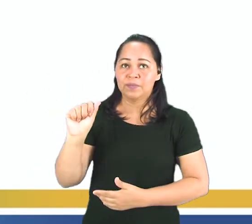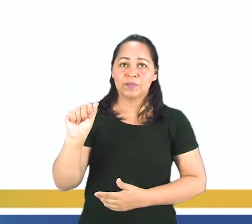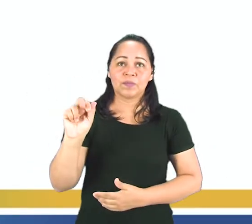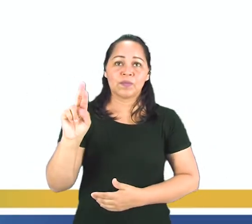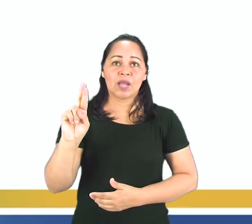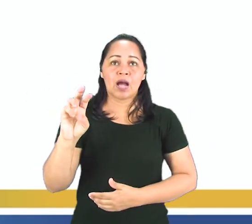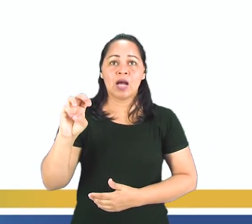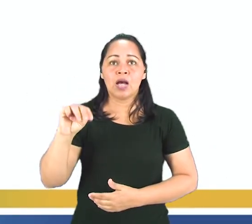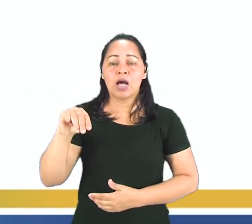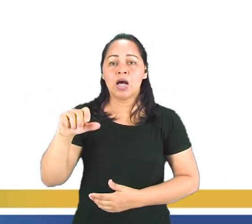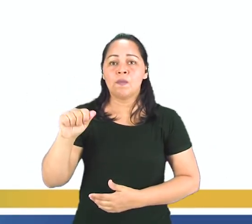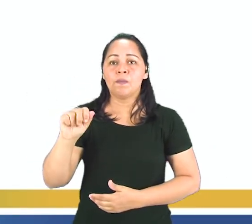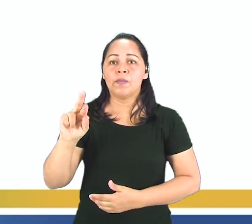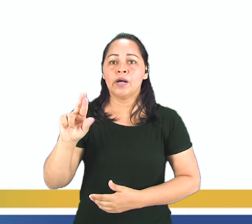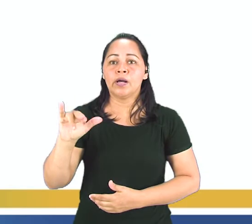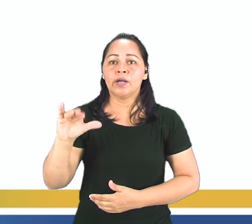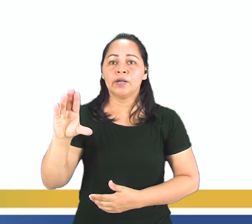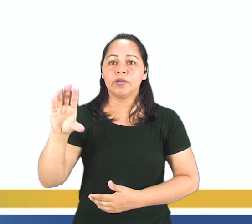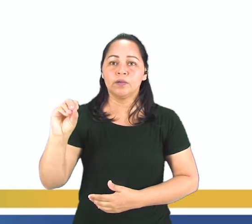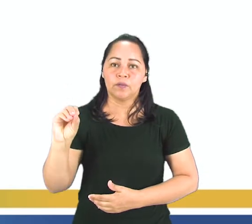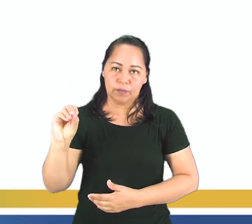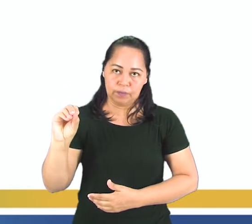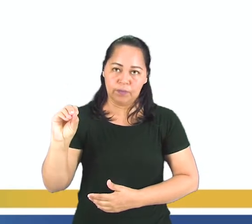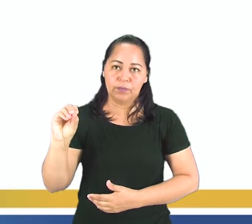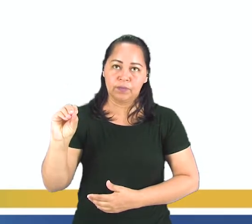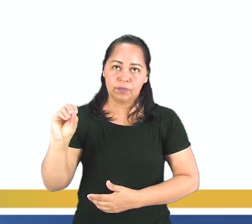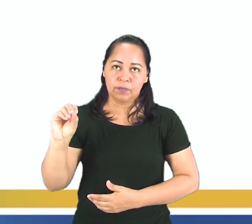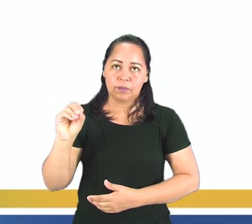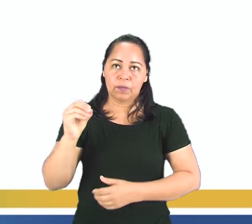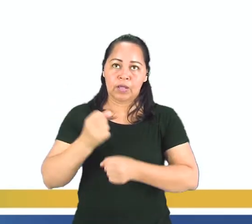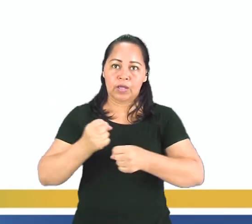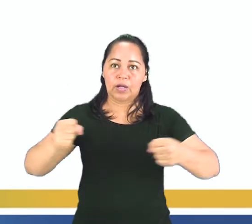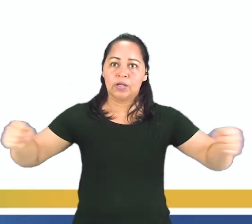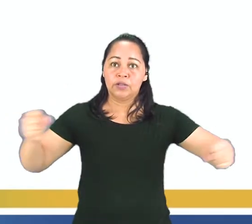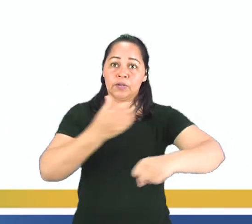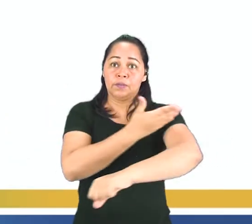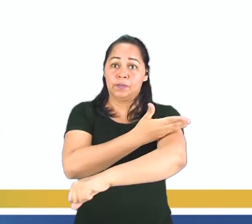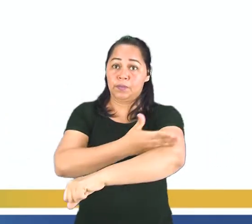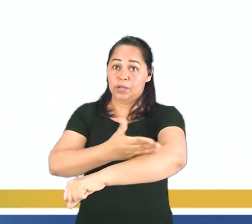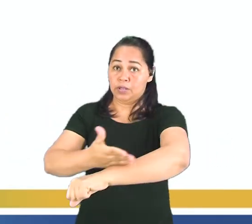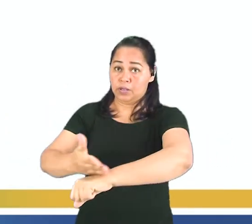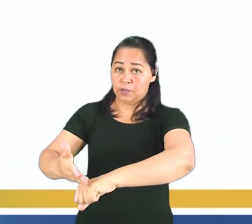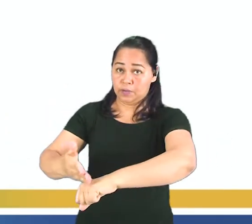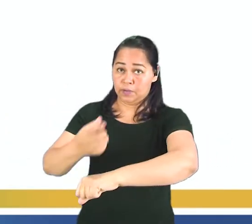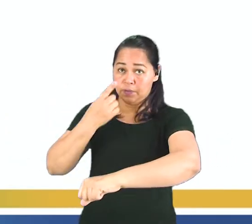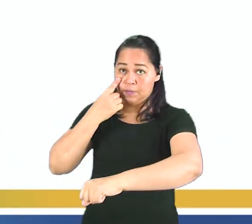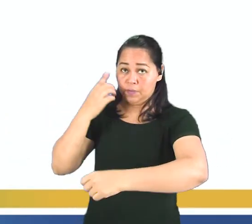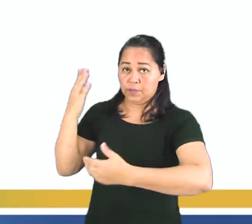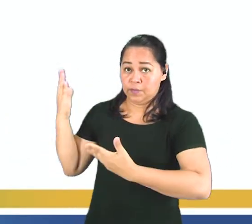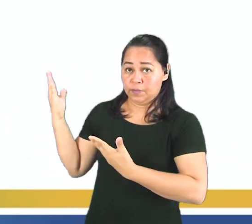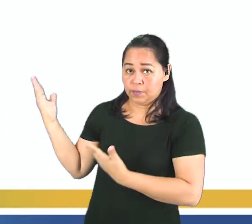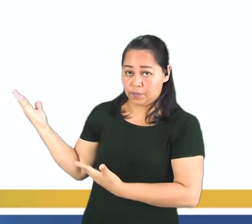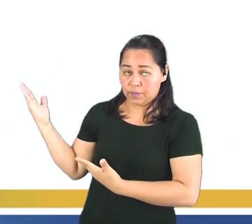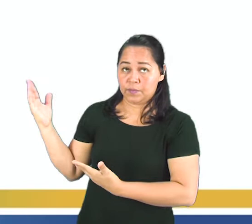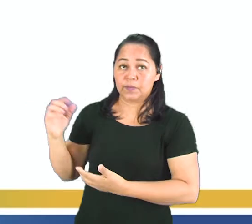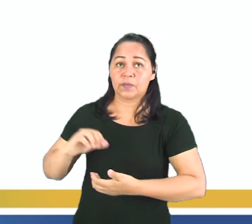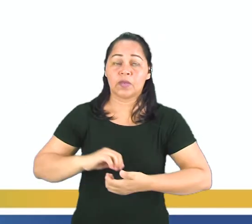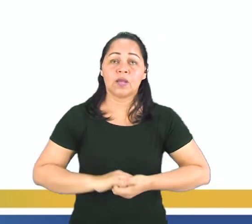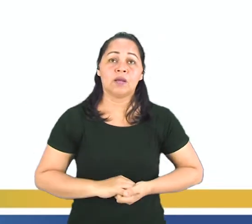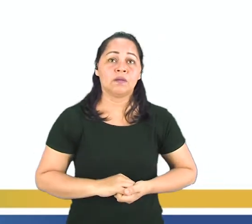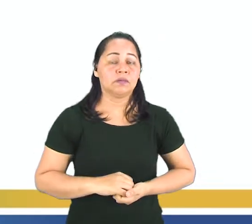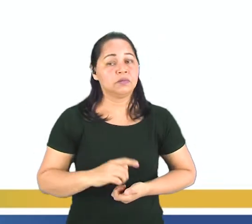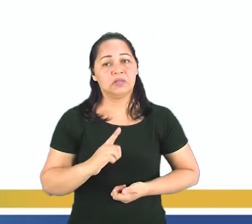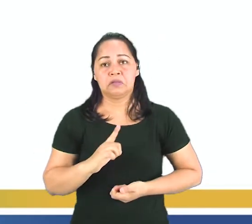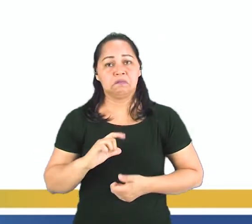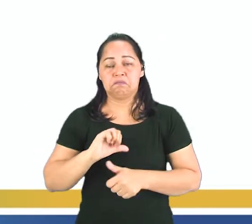cocina de mi casa hay un armario grande blanco. Observen que el nombre no cambia. ¿Está bien?